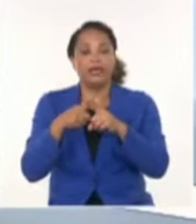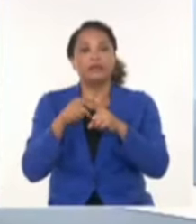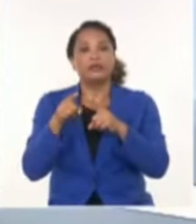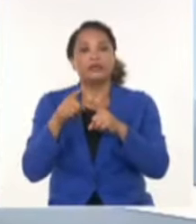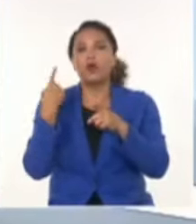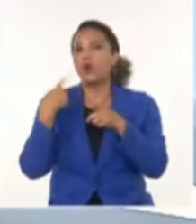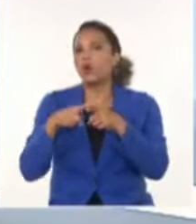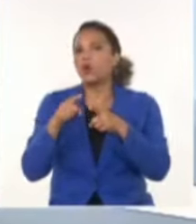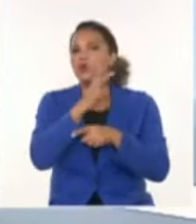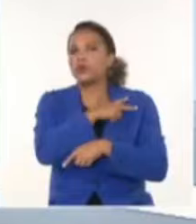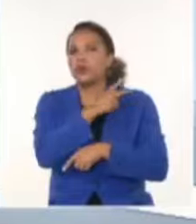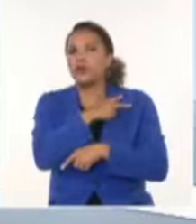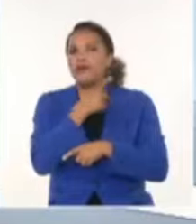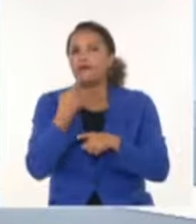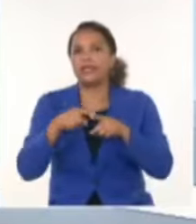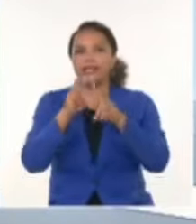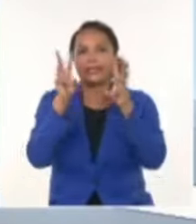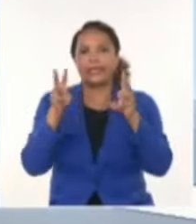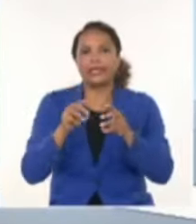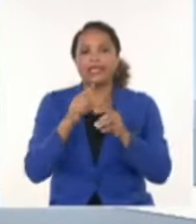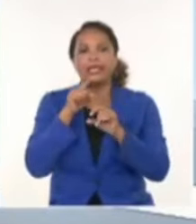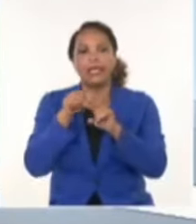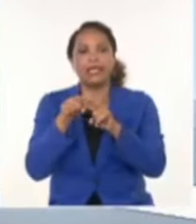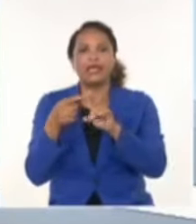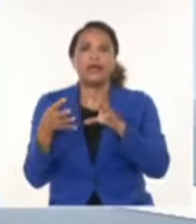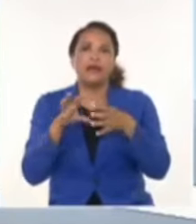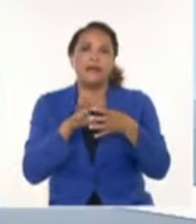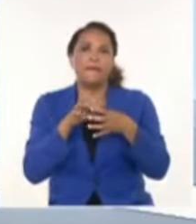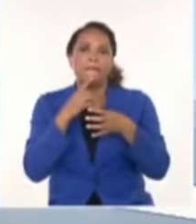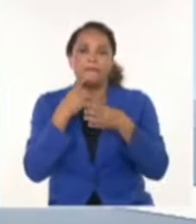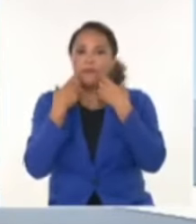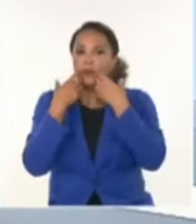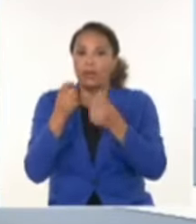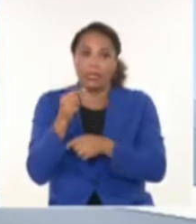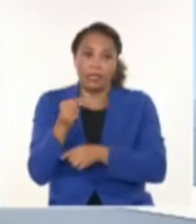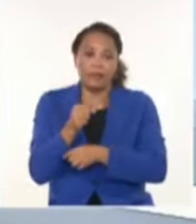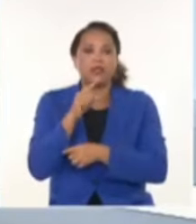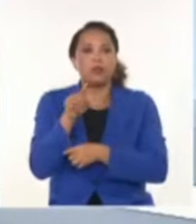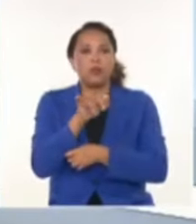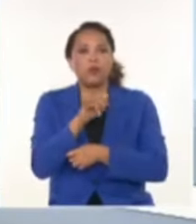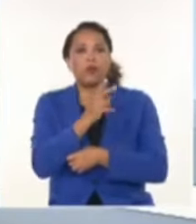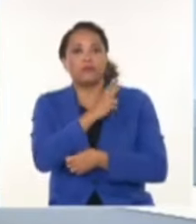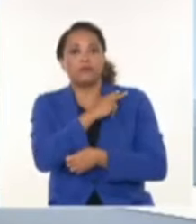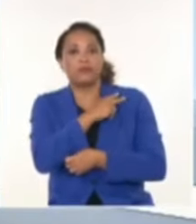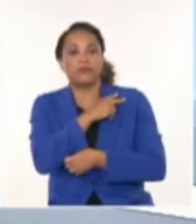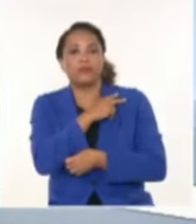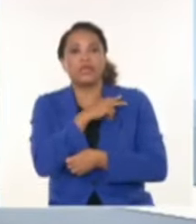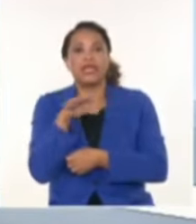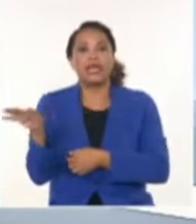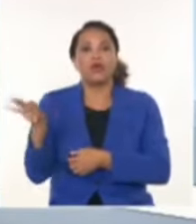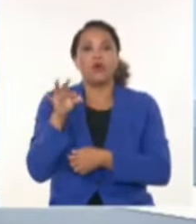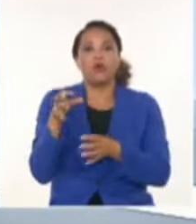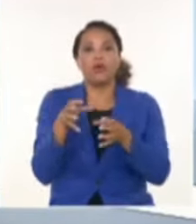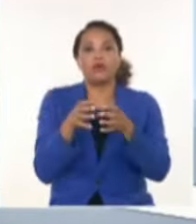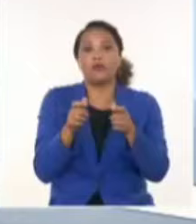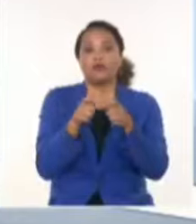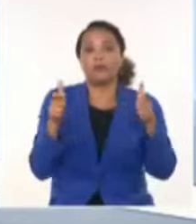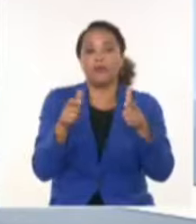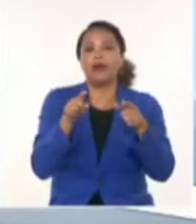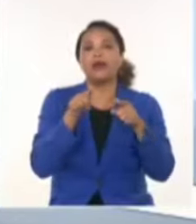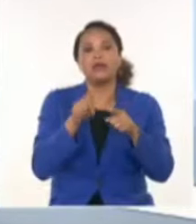y otros jefes de grandes plataformas de redes de forma un poco menos explícita, toman partido por uno de los bandos, es de imaginar